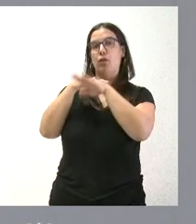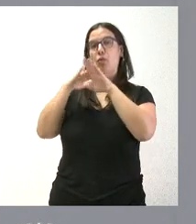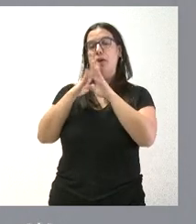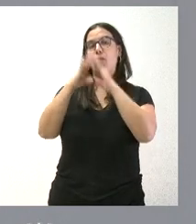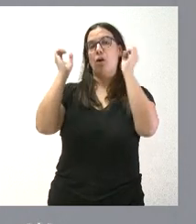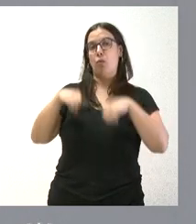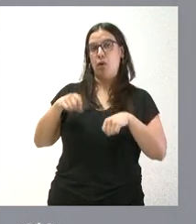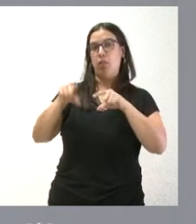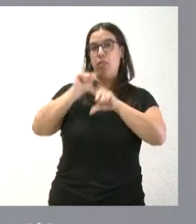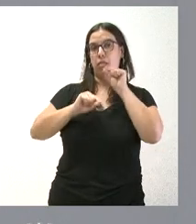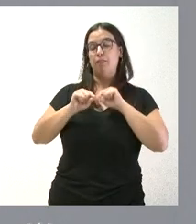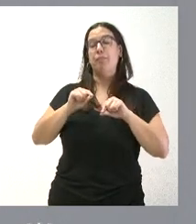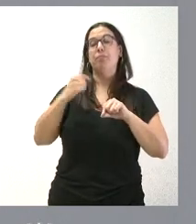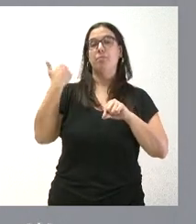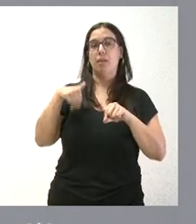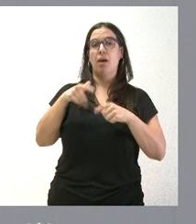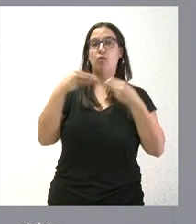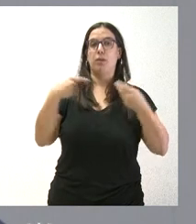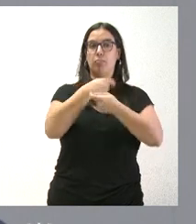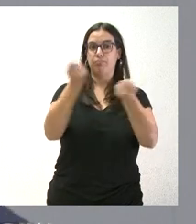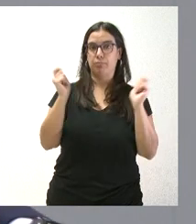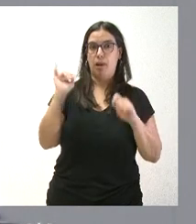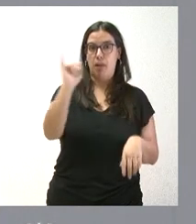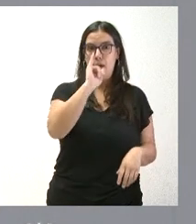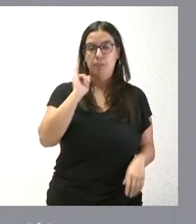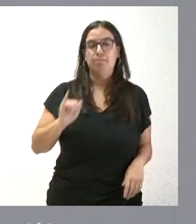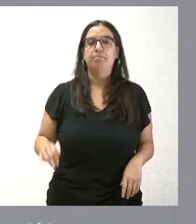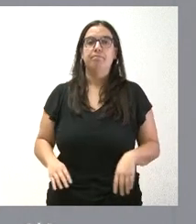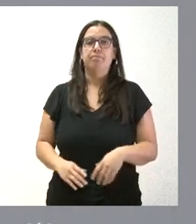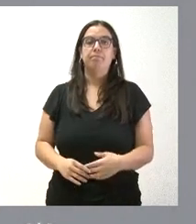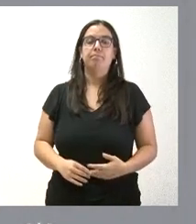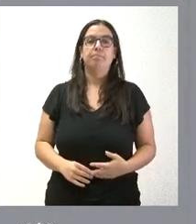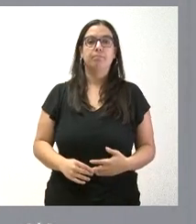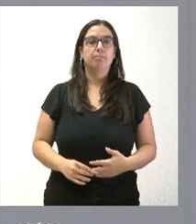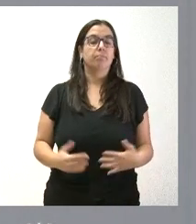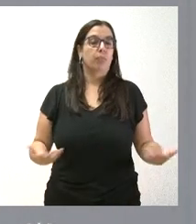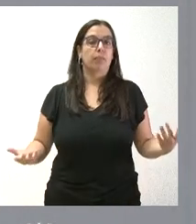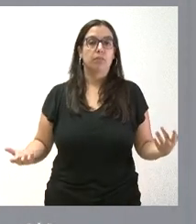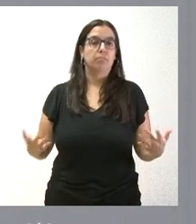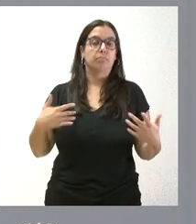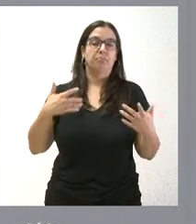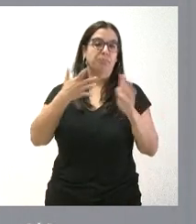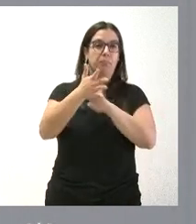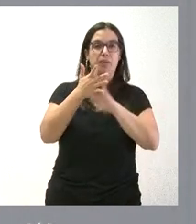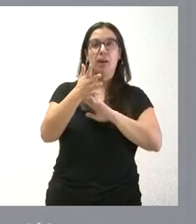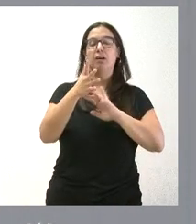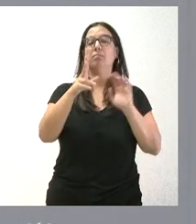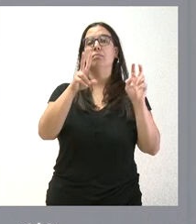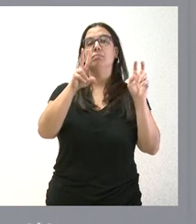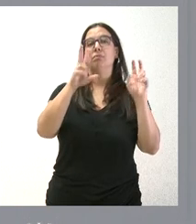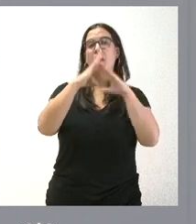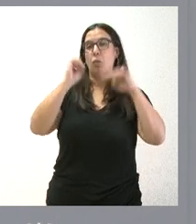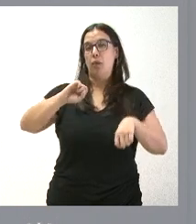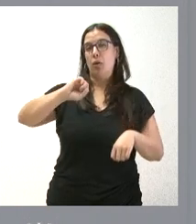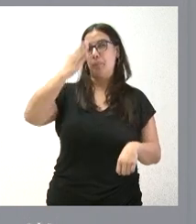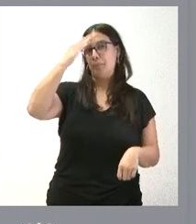tomado. Tienen ustedes la documentación y, por tanto, comentaré los principales acuerdos